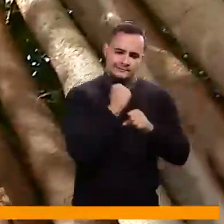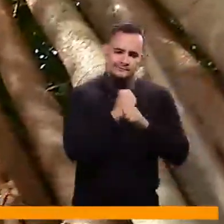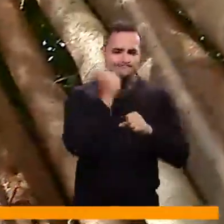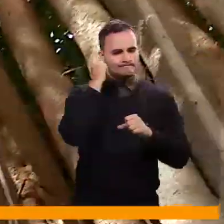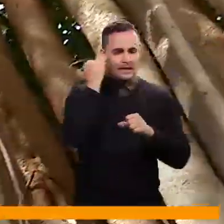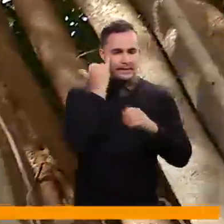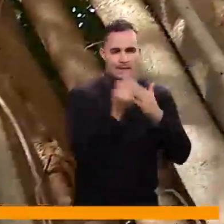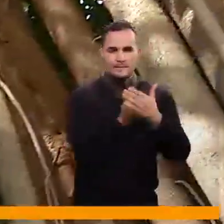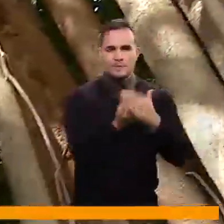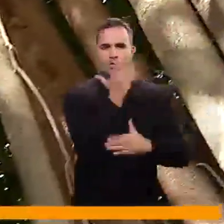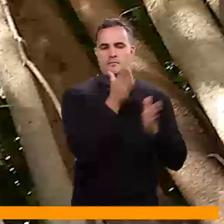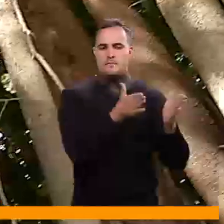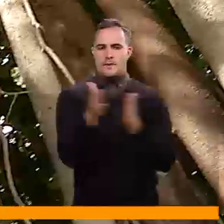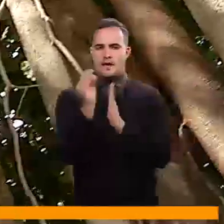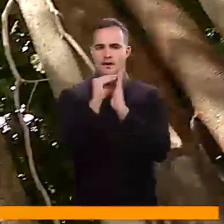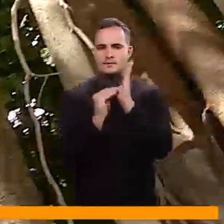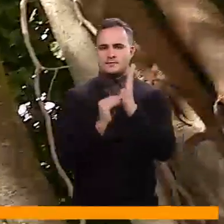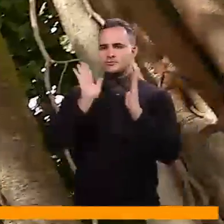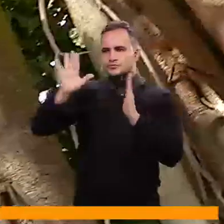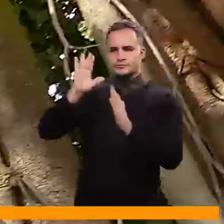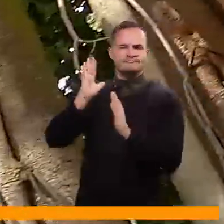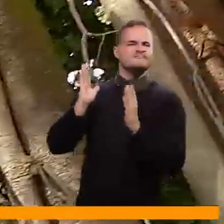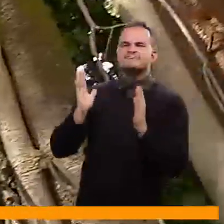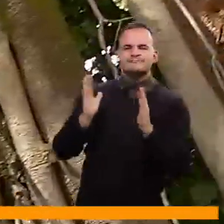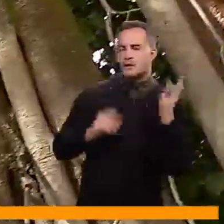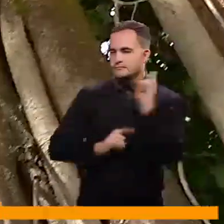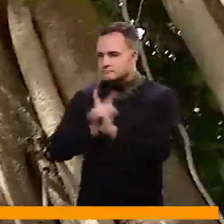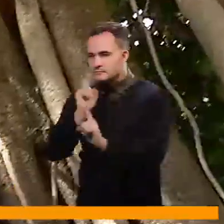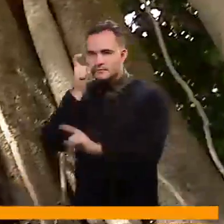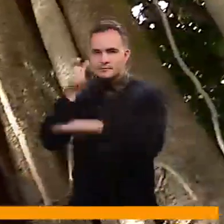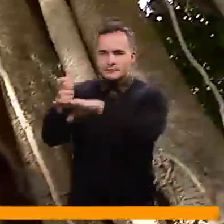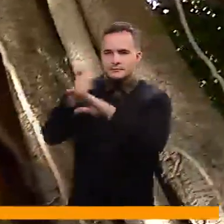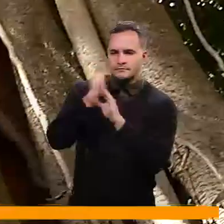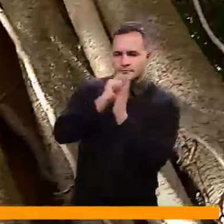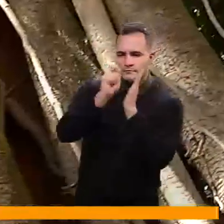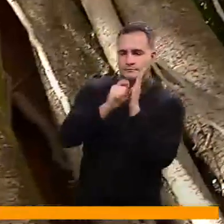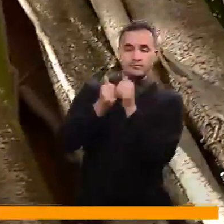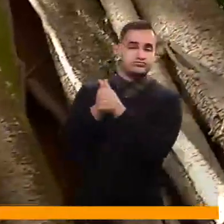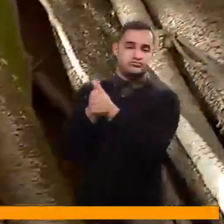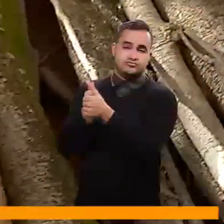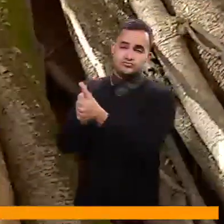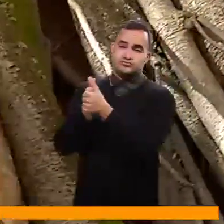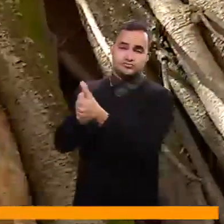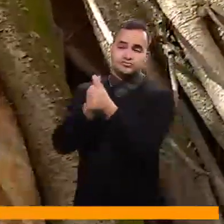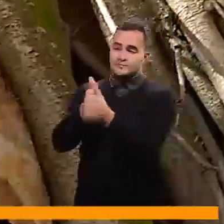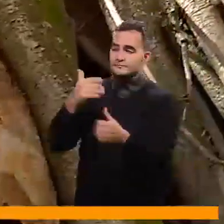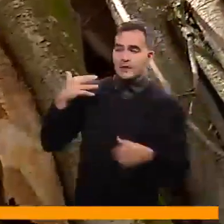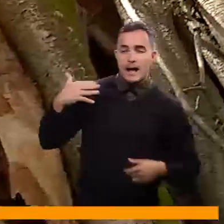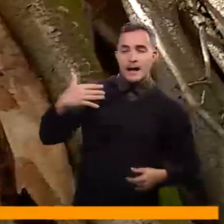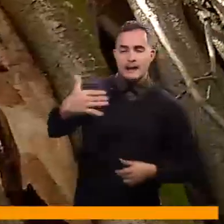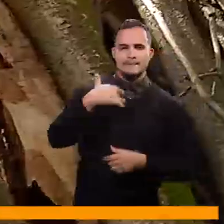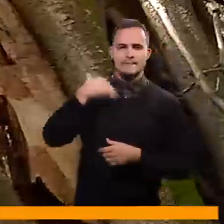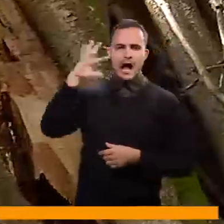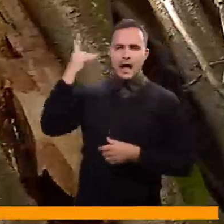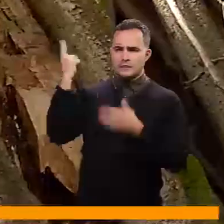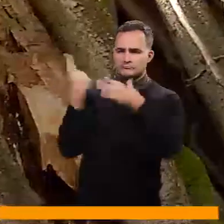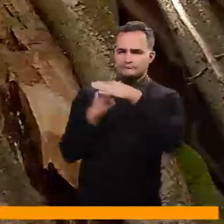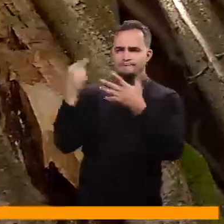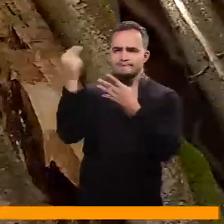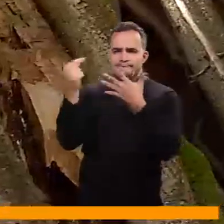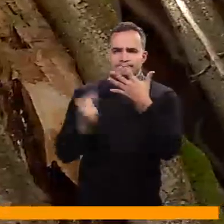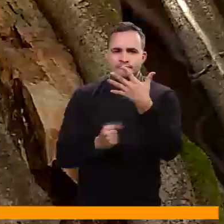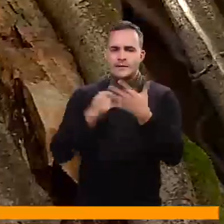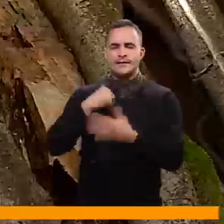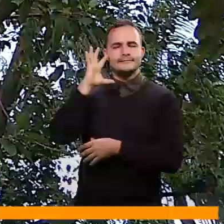plan de manejo especial donde se le está haciendo un monitoreo permanente y se le está atendiendo a todas sus necesidades